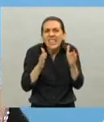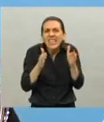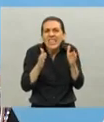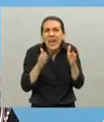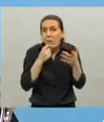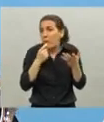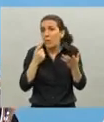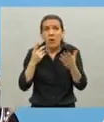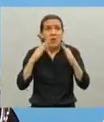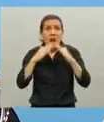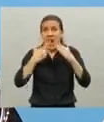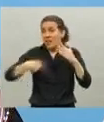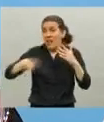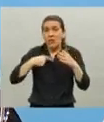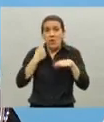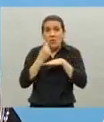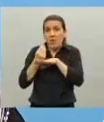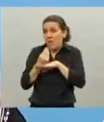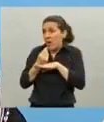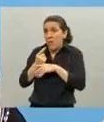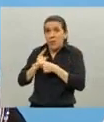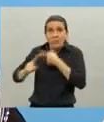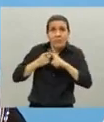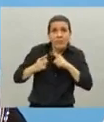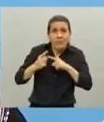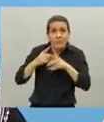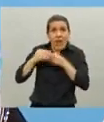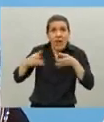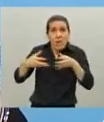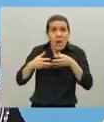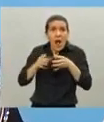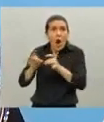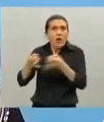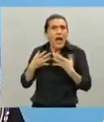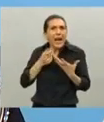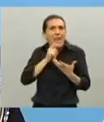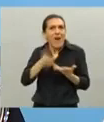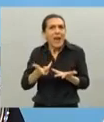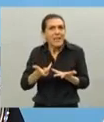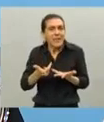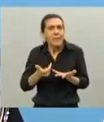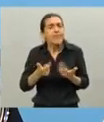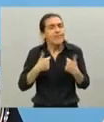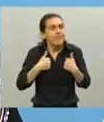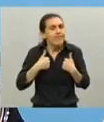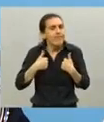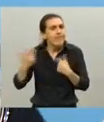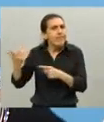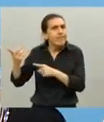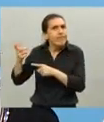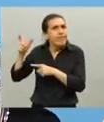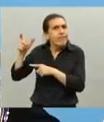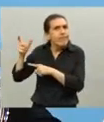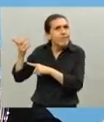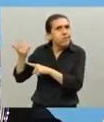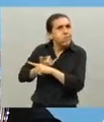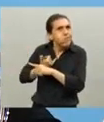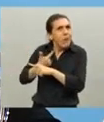contagia y contagia al resto con mucha facilidad. Cuando escuché el problema que había en